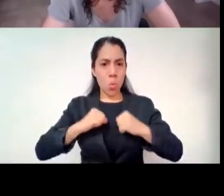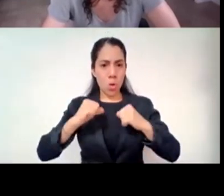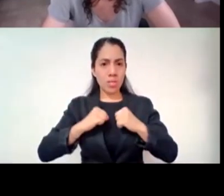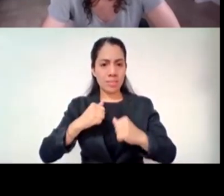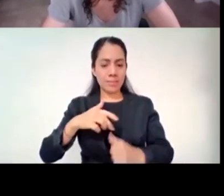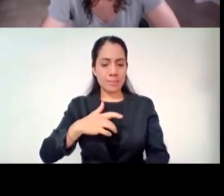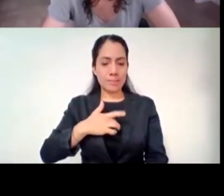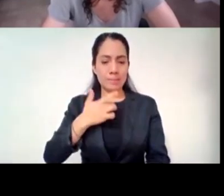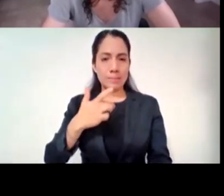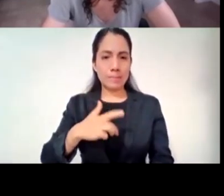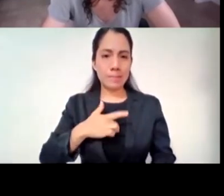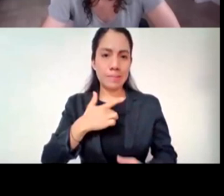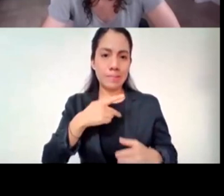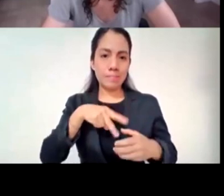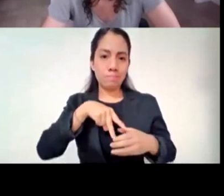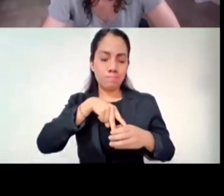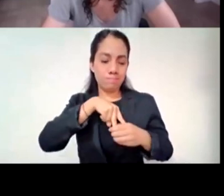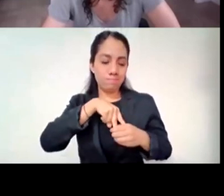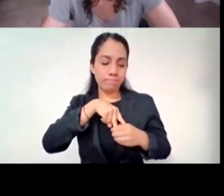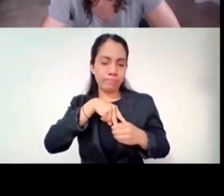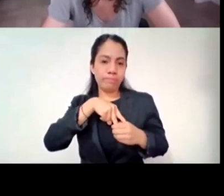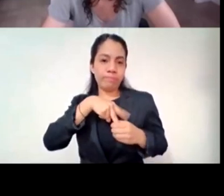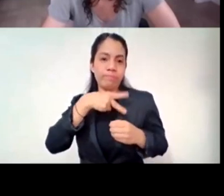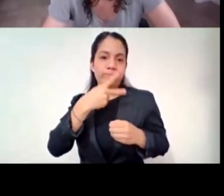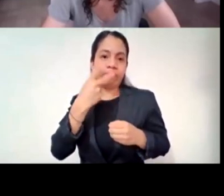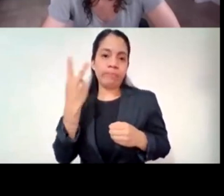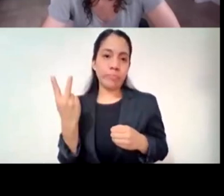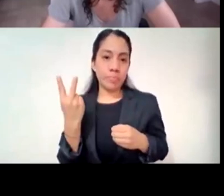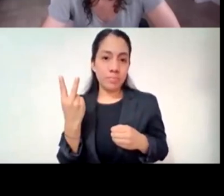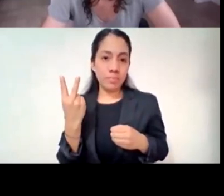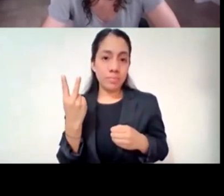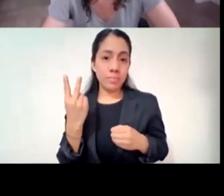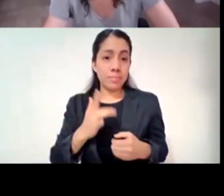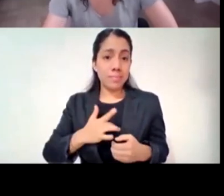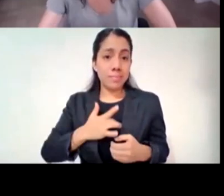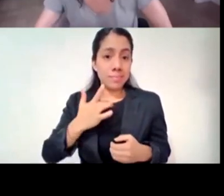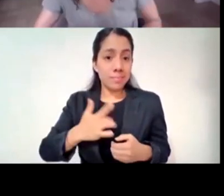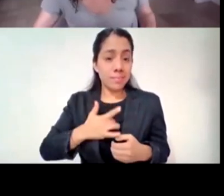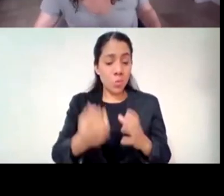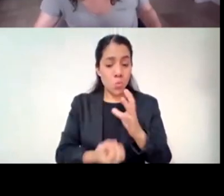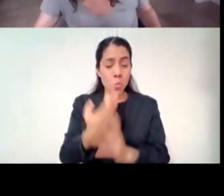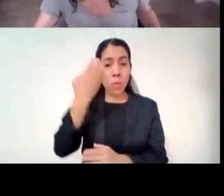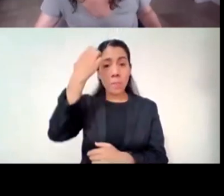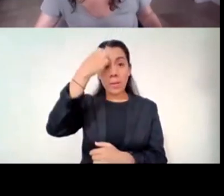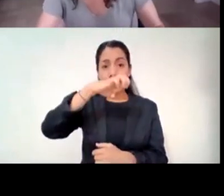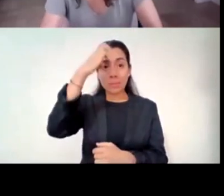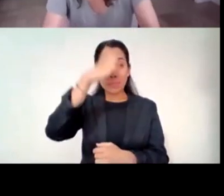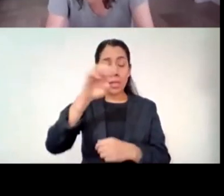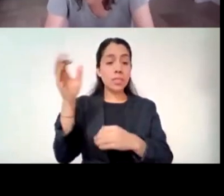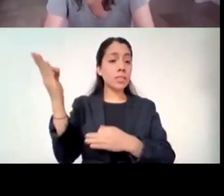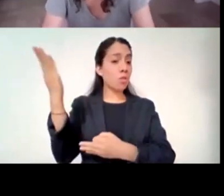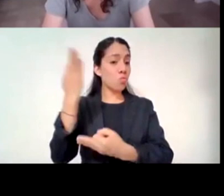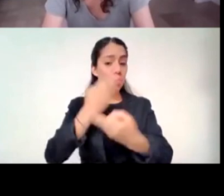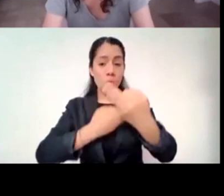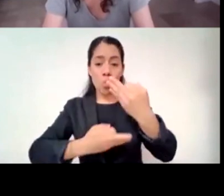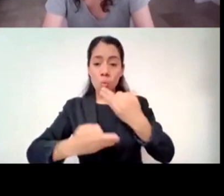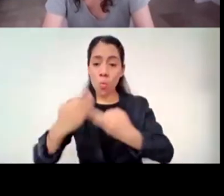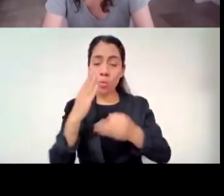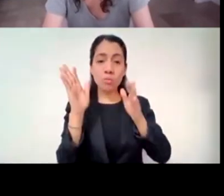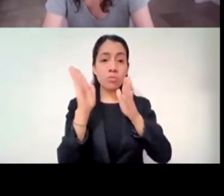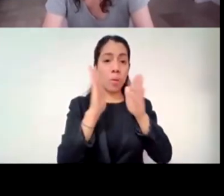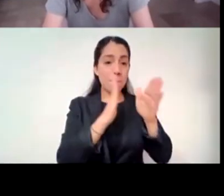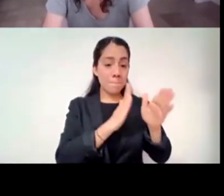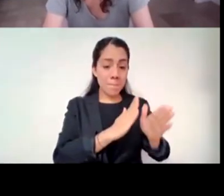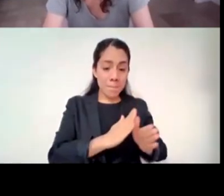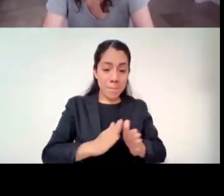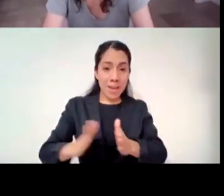dejó esta experiencia. Todos sus planes a futuro están frustrados, que era lo